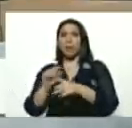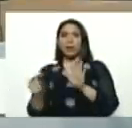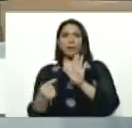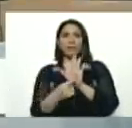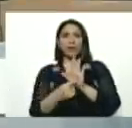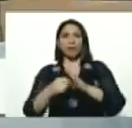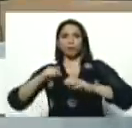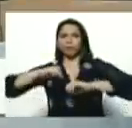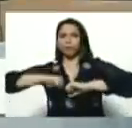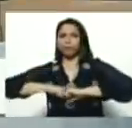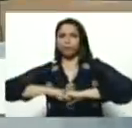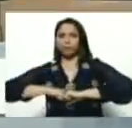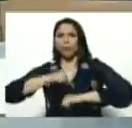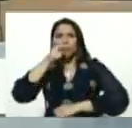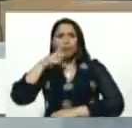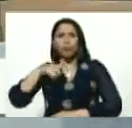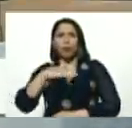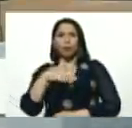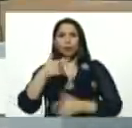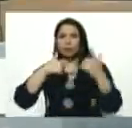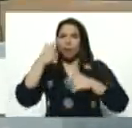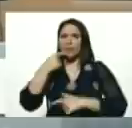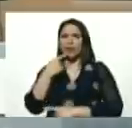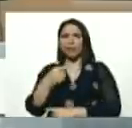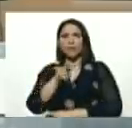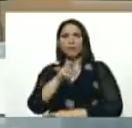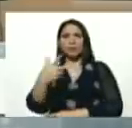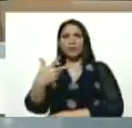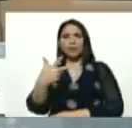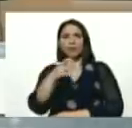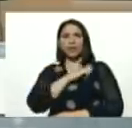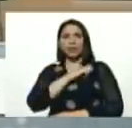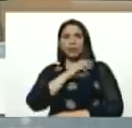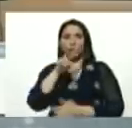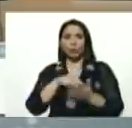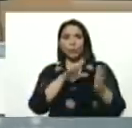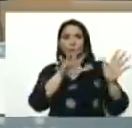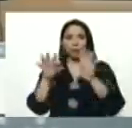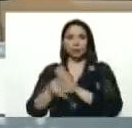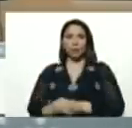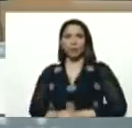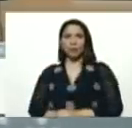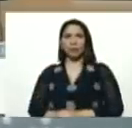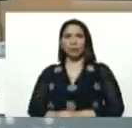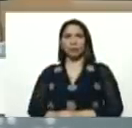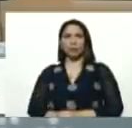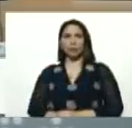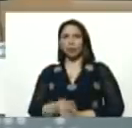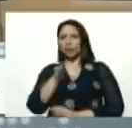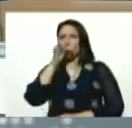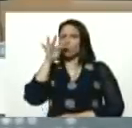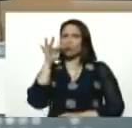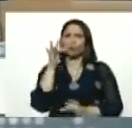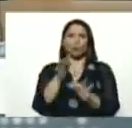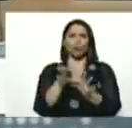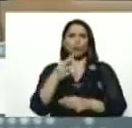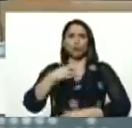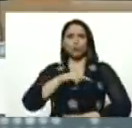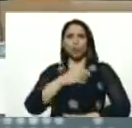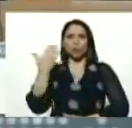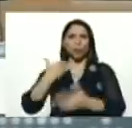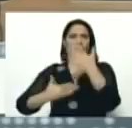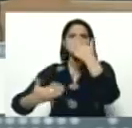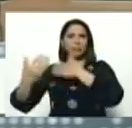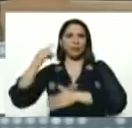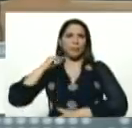del pueblo de Chávez, para decir, veintitrés de enero dos mil diecinueve, los juro, por nuestros antepasados,